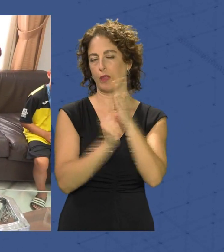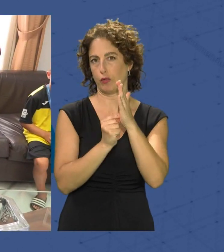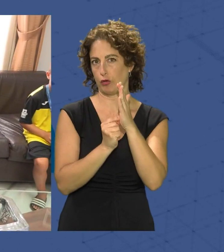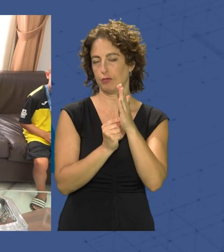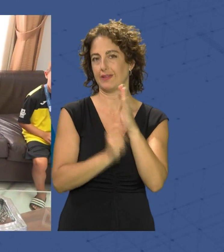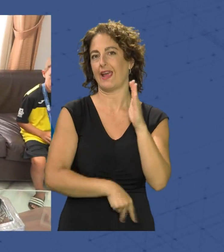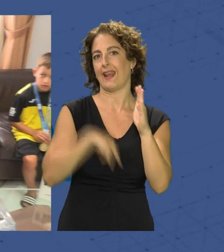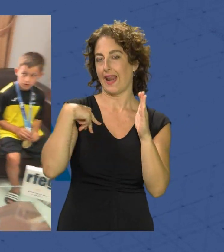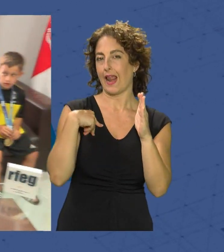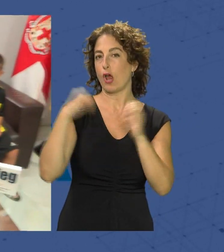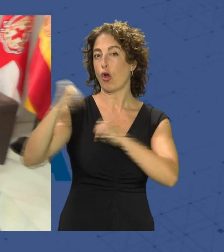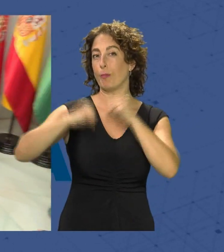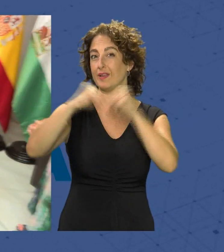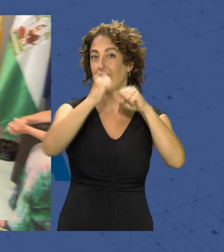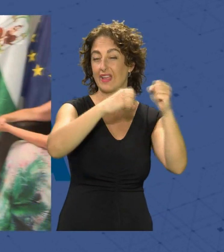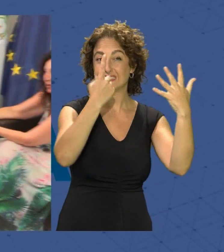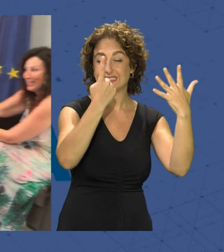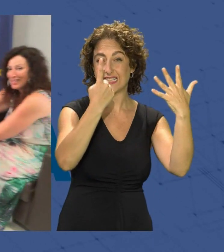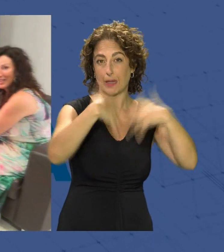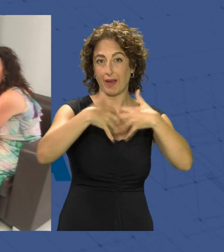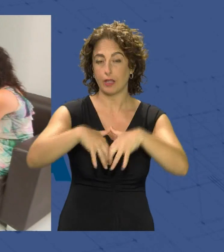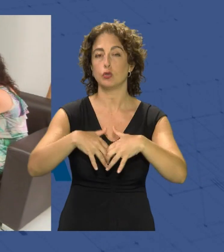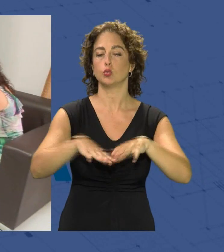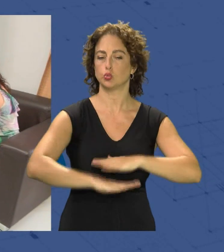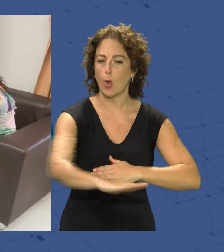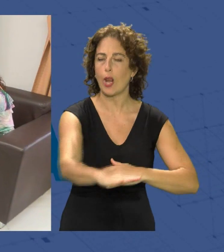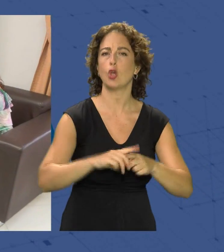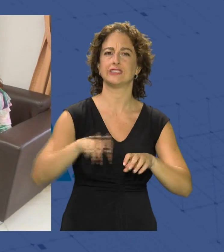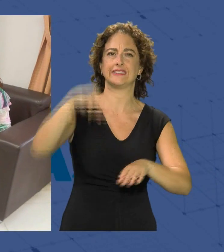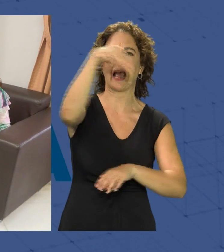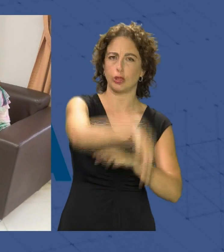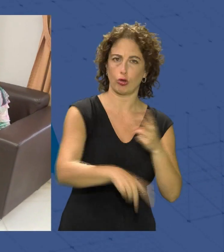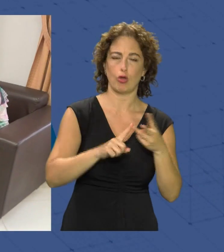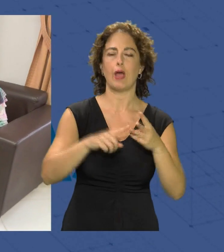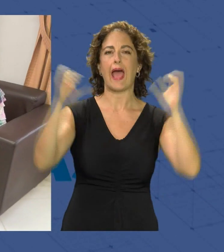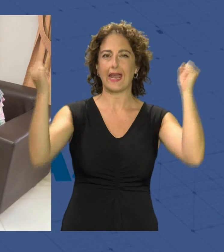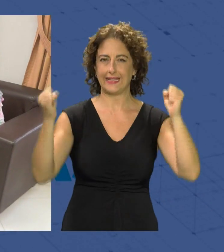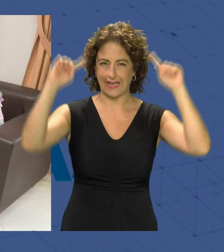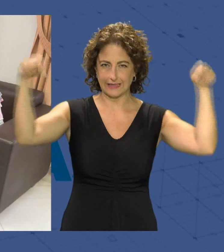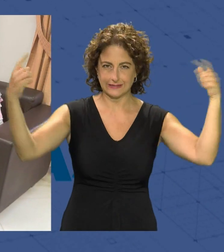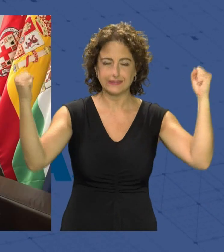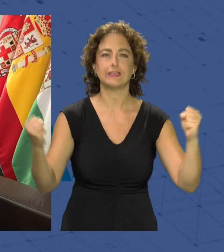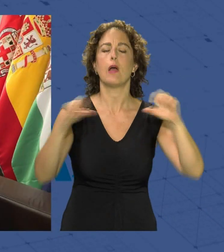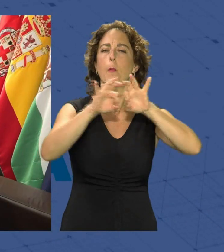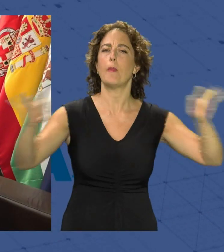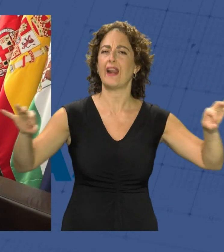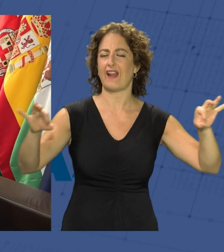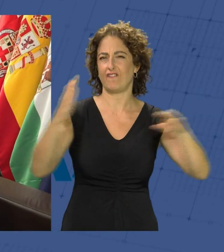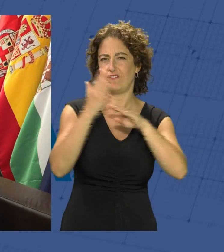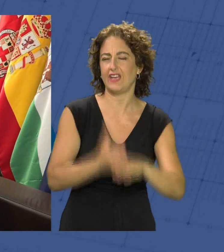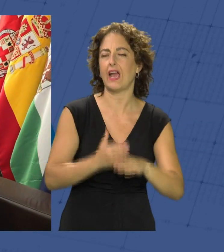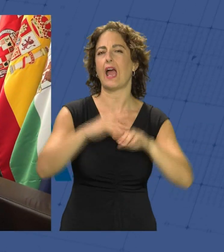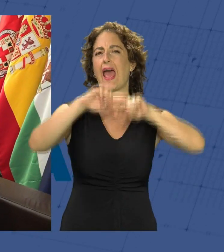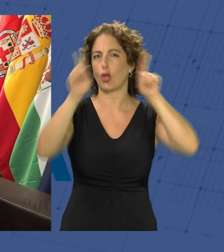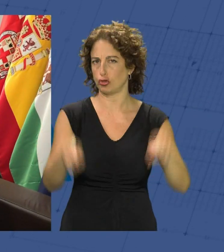la general tras competir en seis aparatos suelo salto anillas paralelas barra fija y arcos